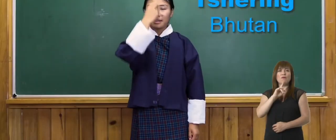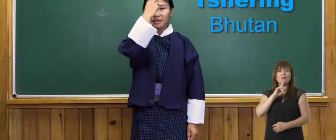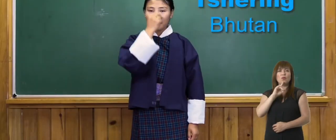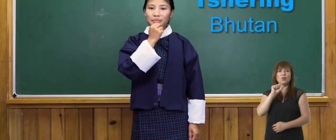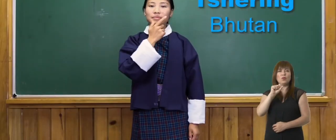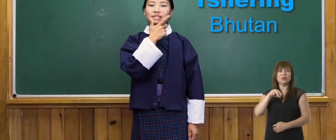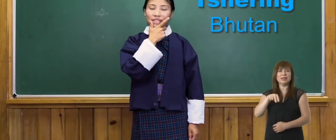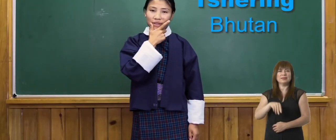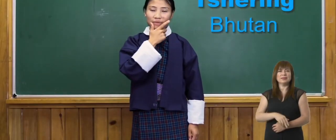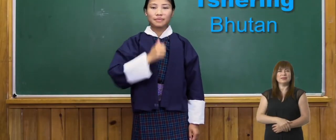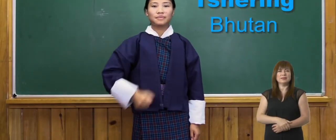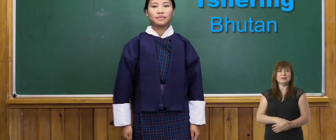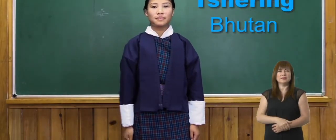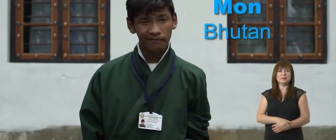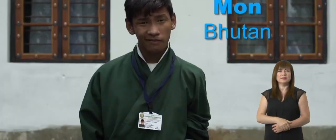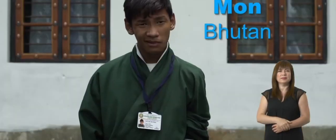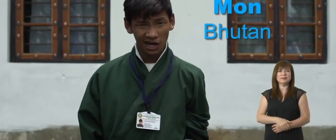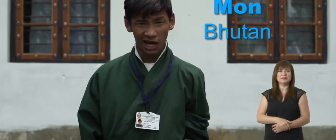Bután,